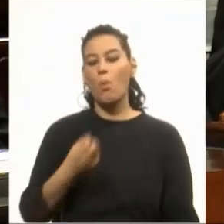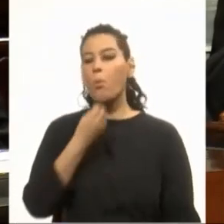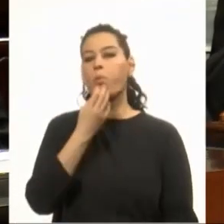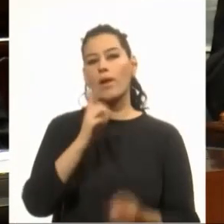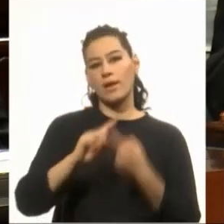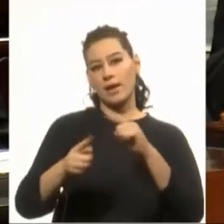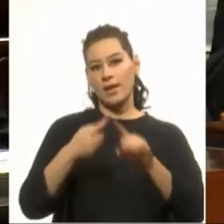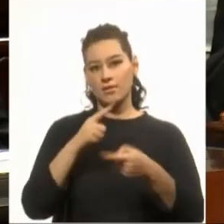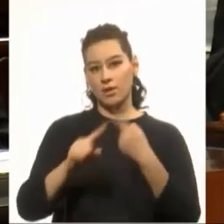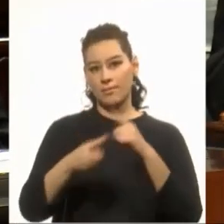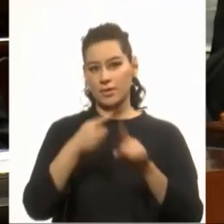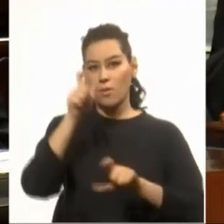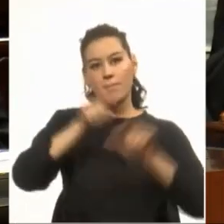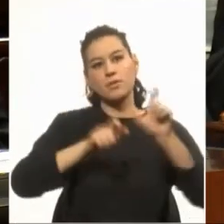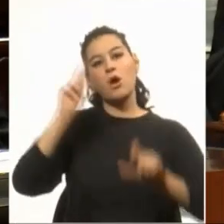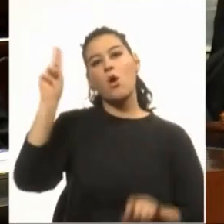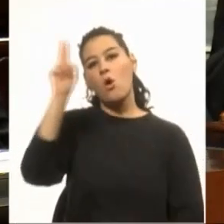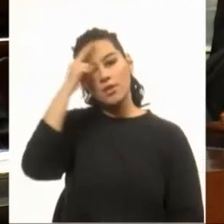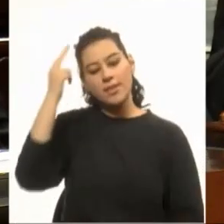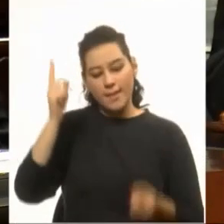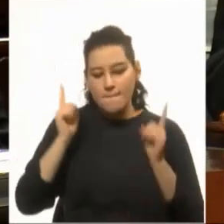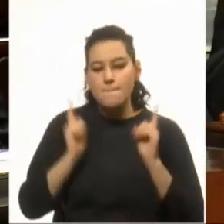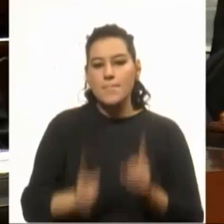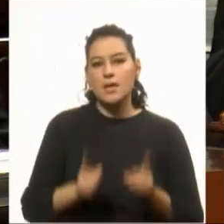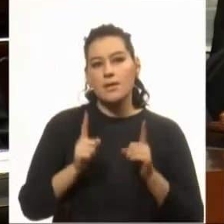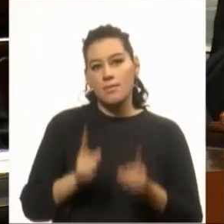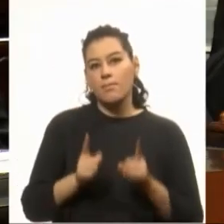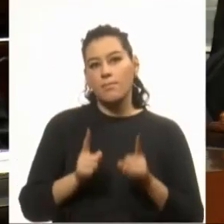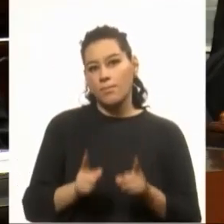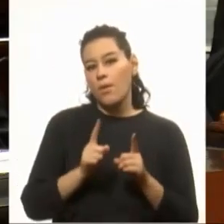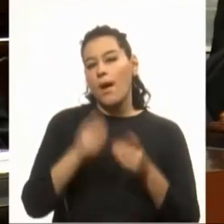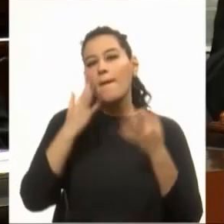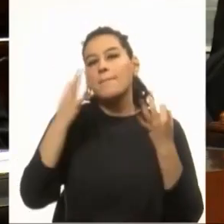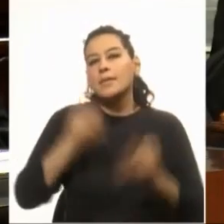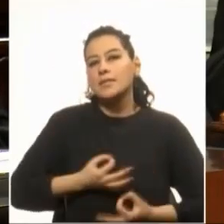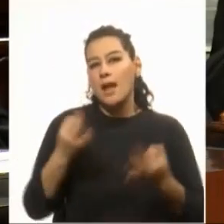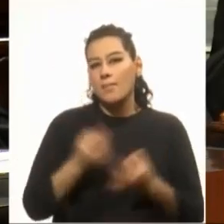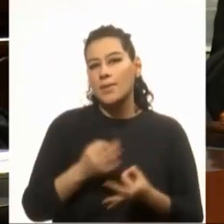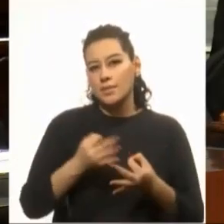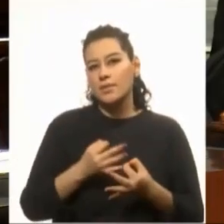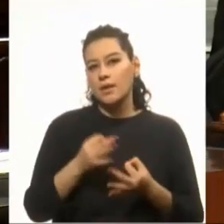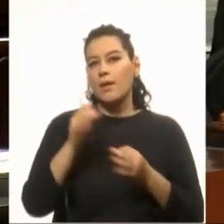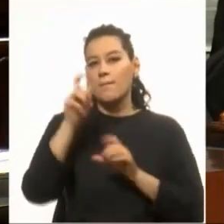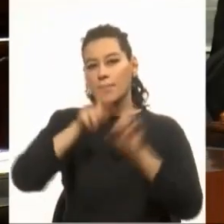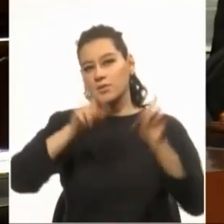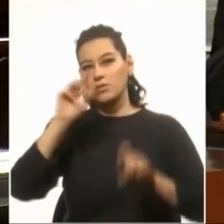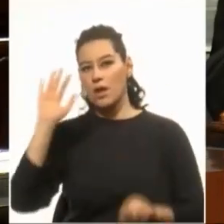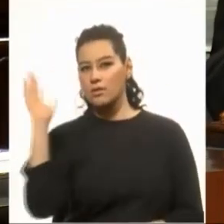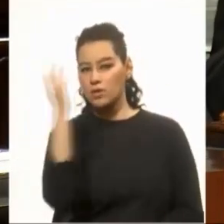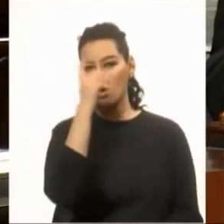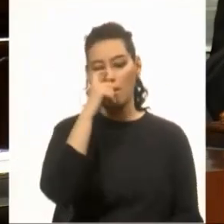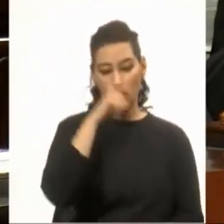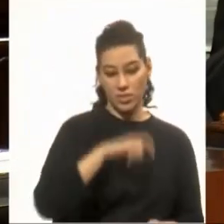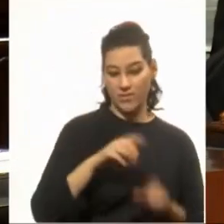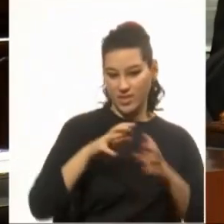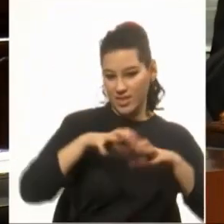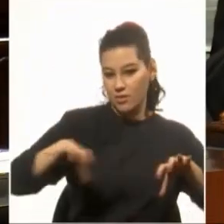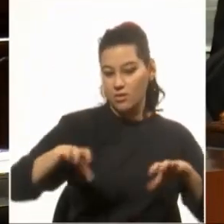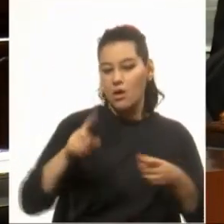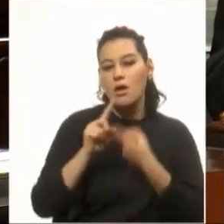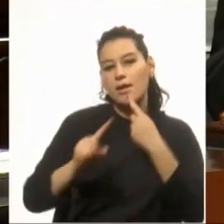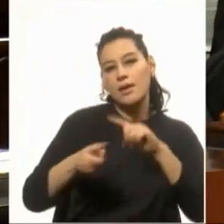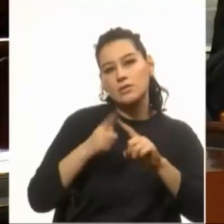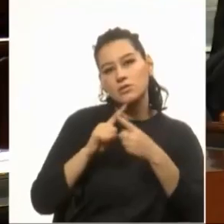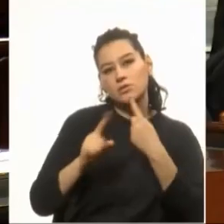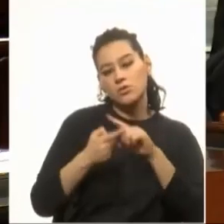relacionamiento de los orientales continúe siendo, y particularmente entre la gente del interior y de Montevideo, siga siendo